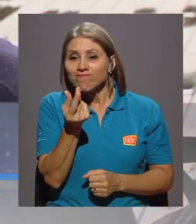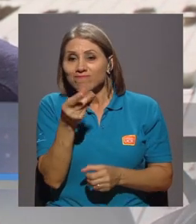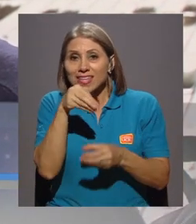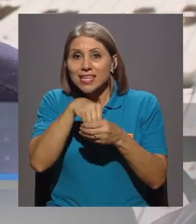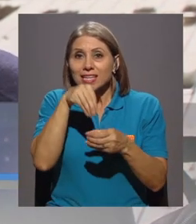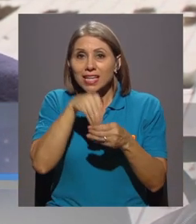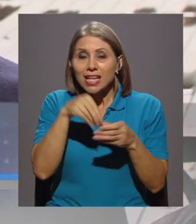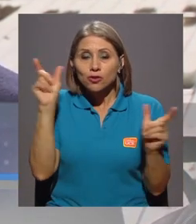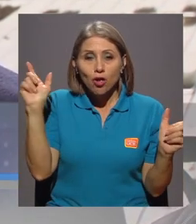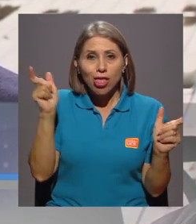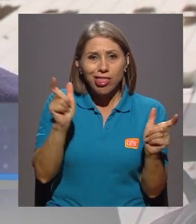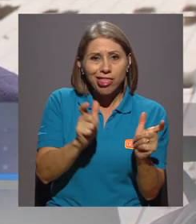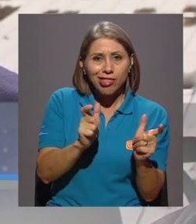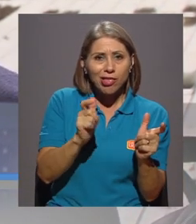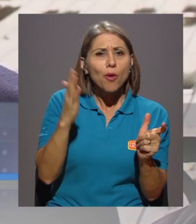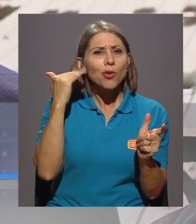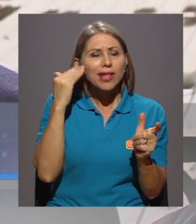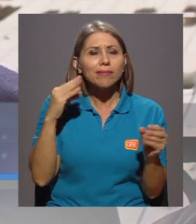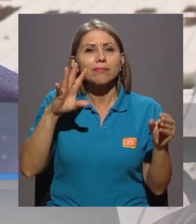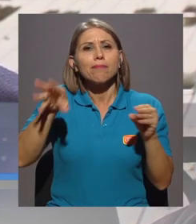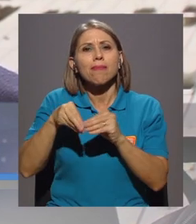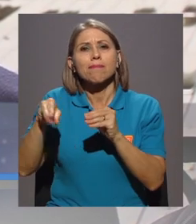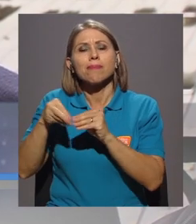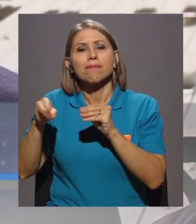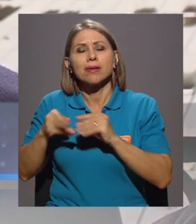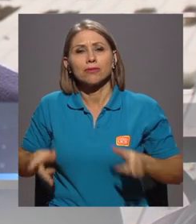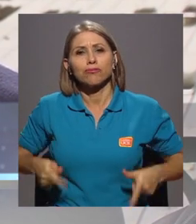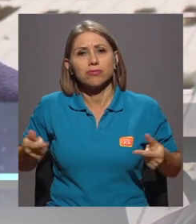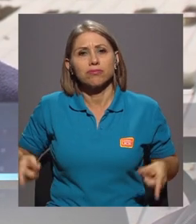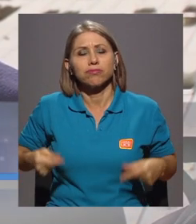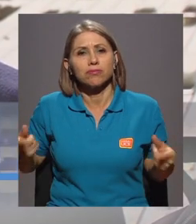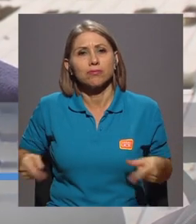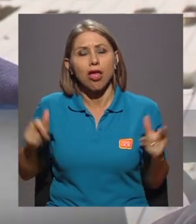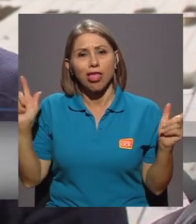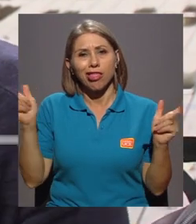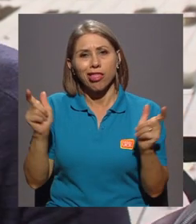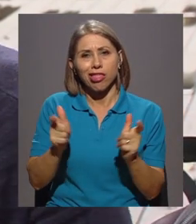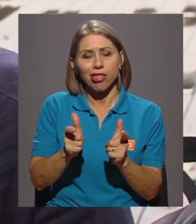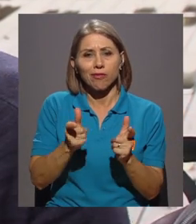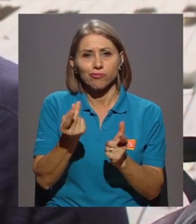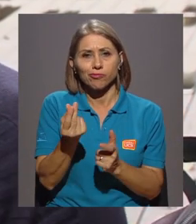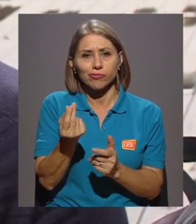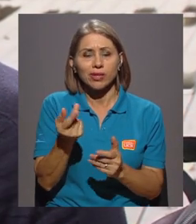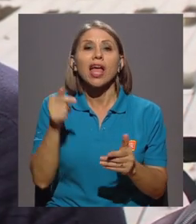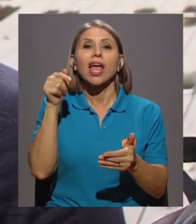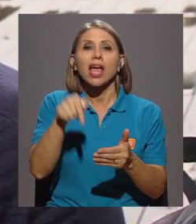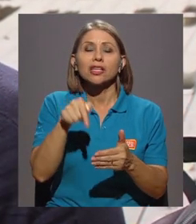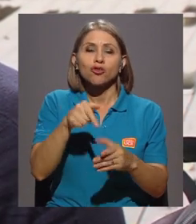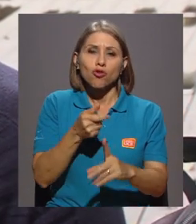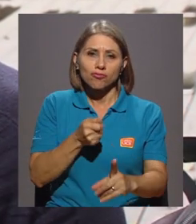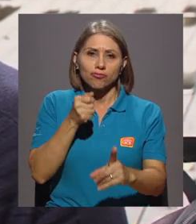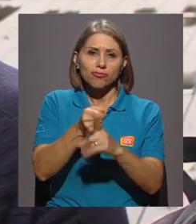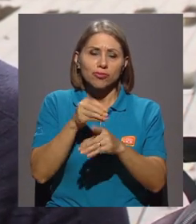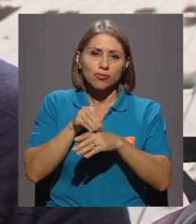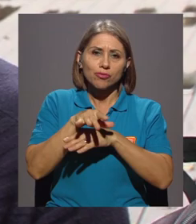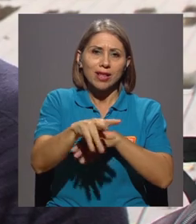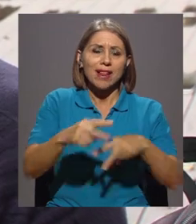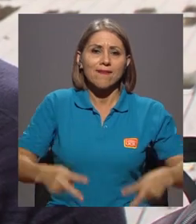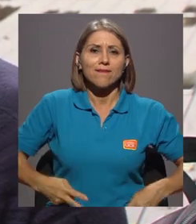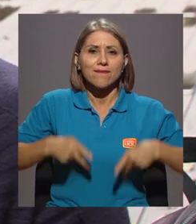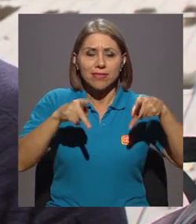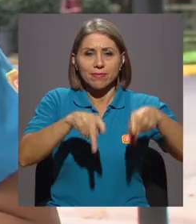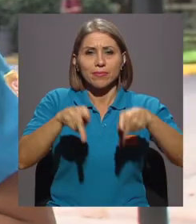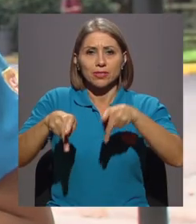por aumento de gastos, más que nada, y eso repercute en todos los ámbitos de la vida de cada